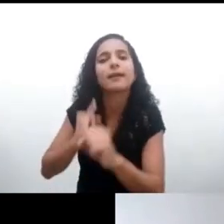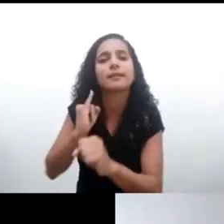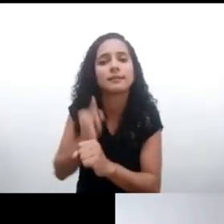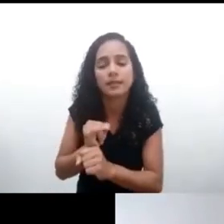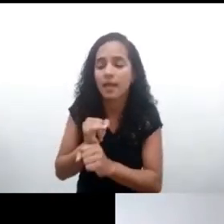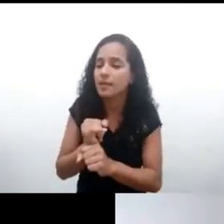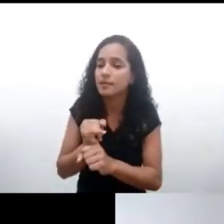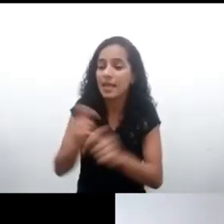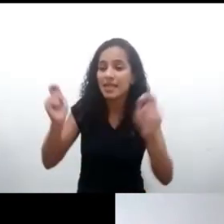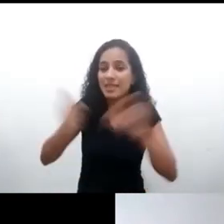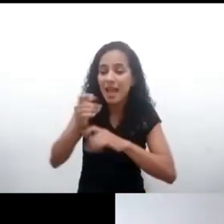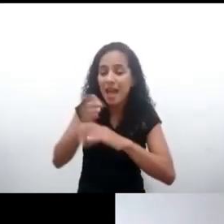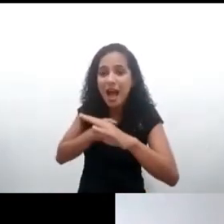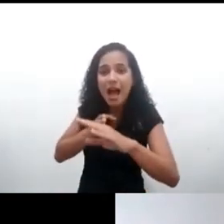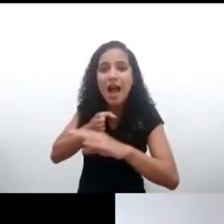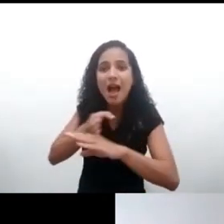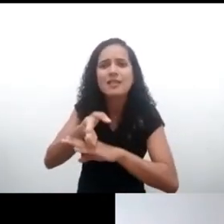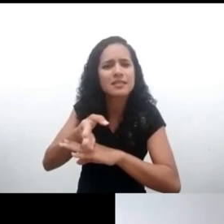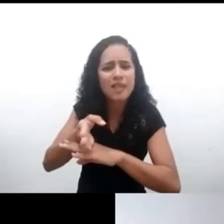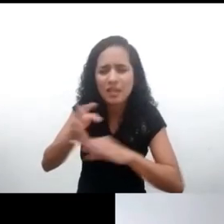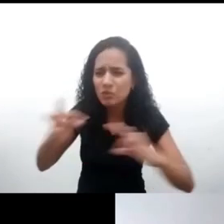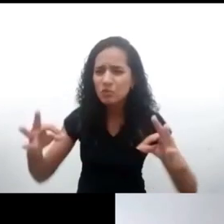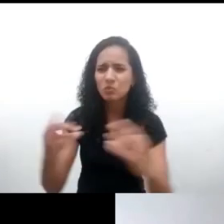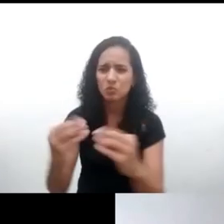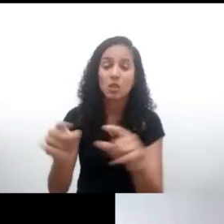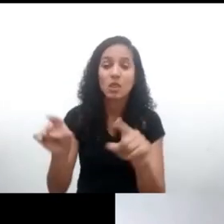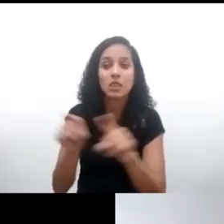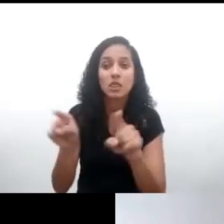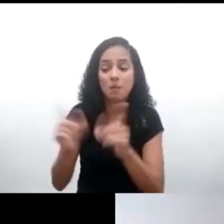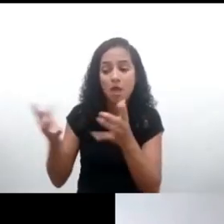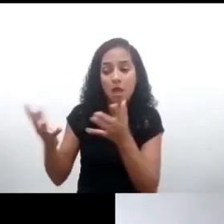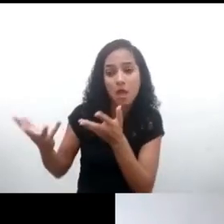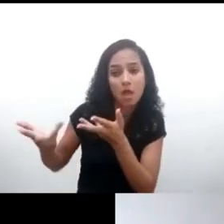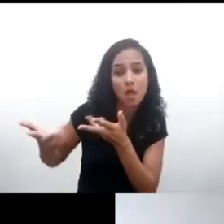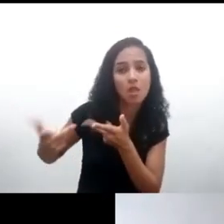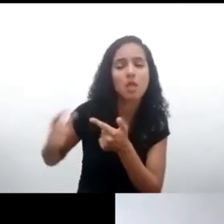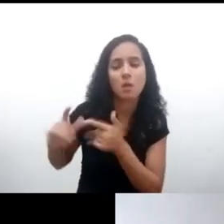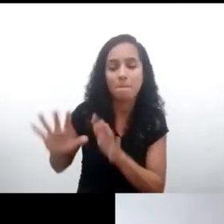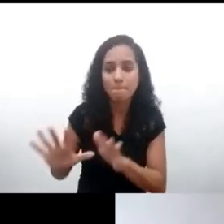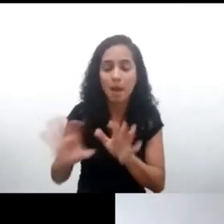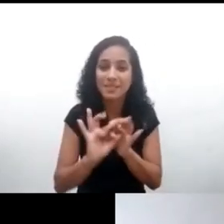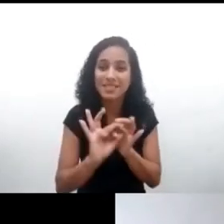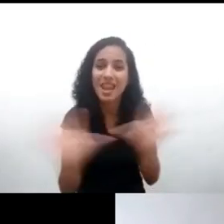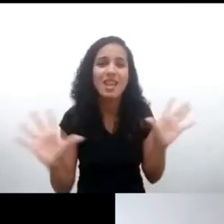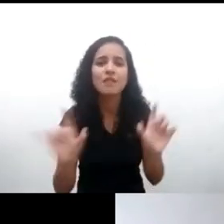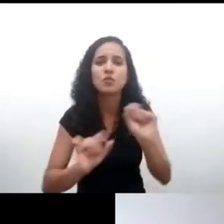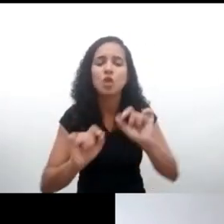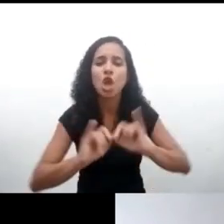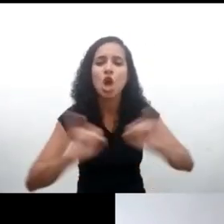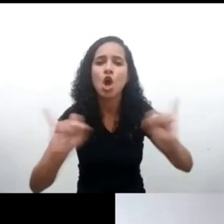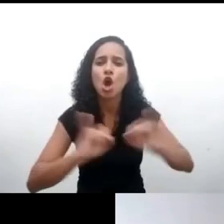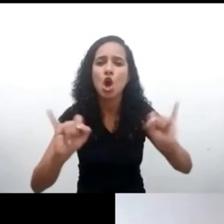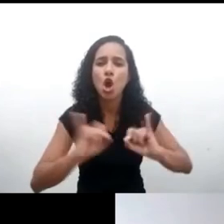dispositivos que permitan acceso no solo directo, sino también de calidad libre de explotación comercial, como se dijo en el